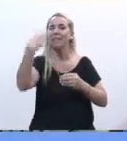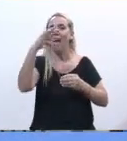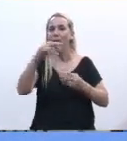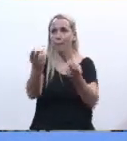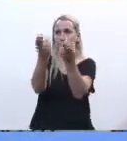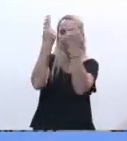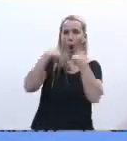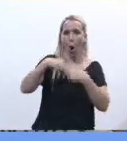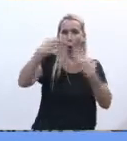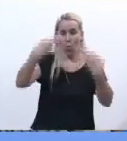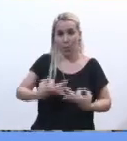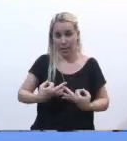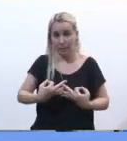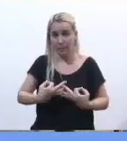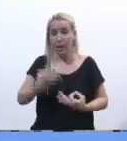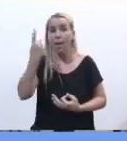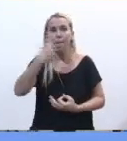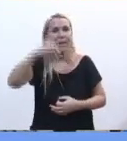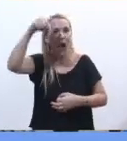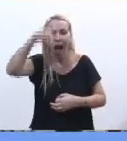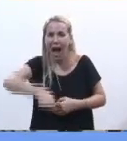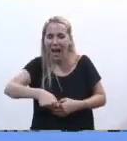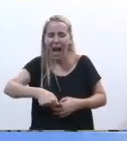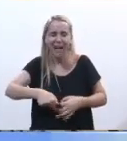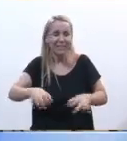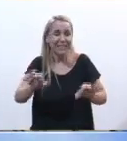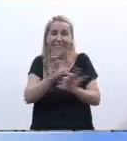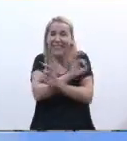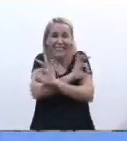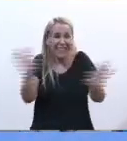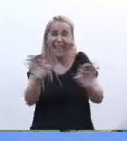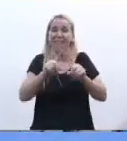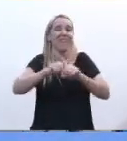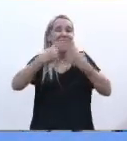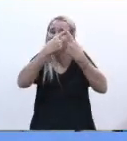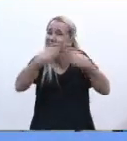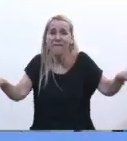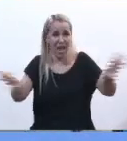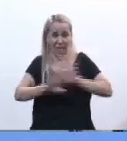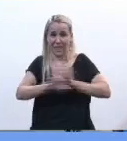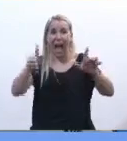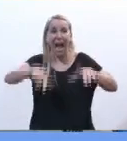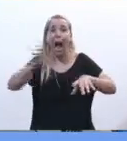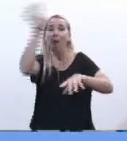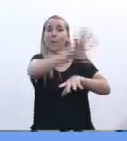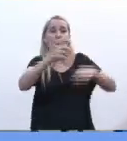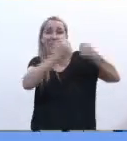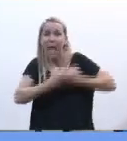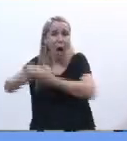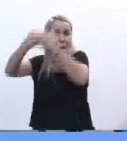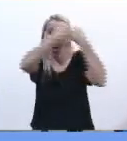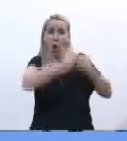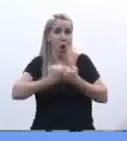Pero en este caso la situación es absolutamente distinta. no hay unanimidad en las provincias